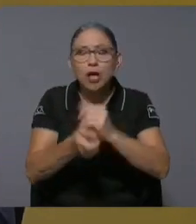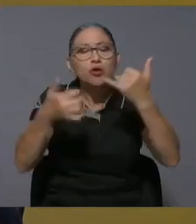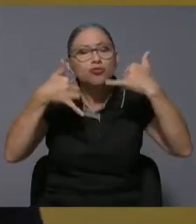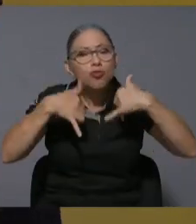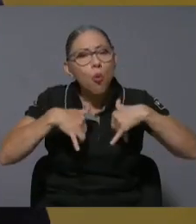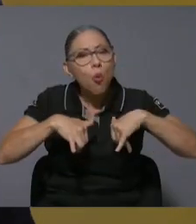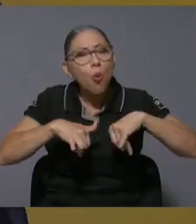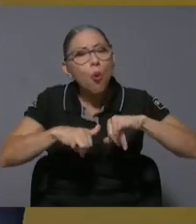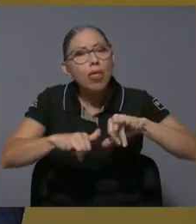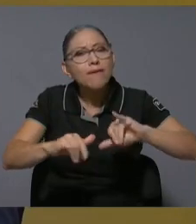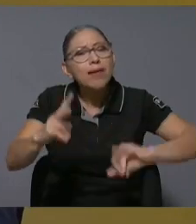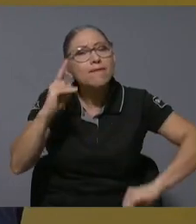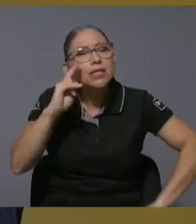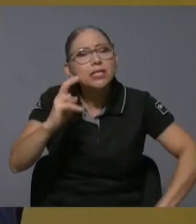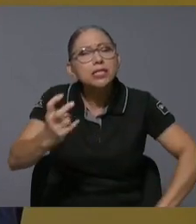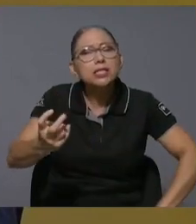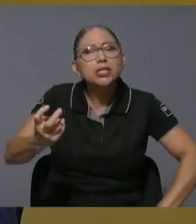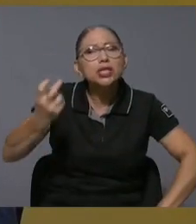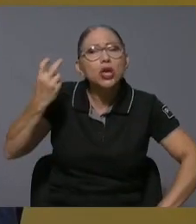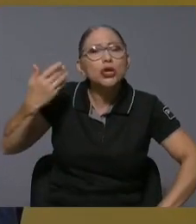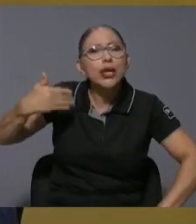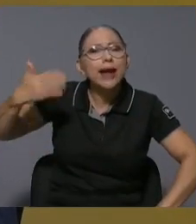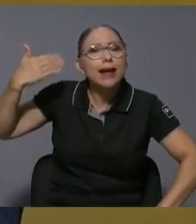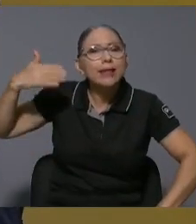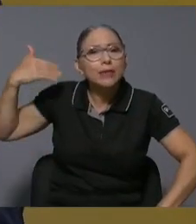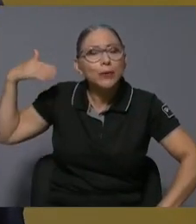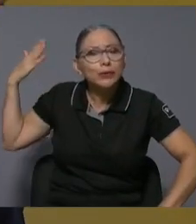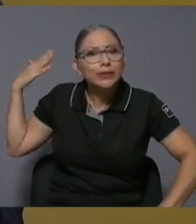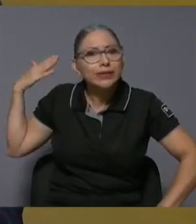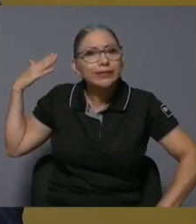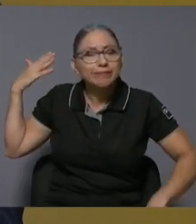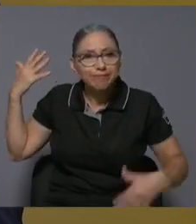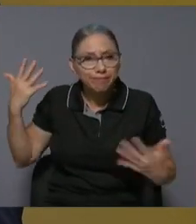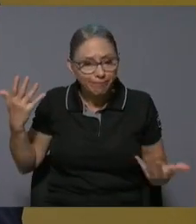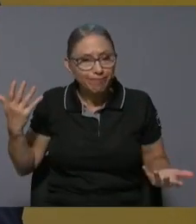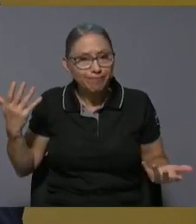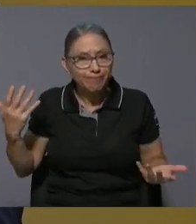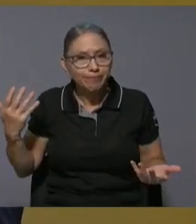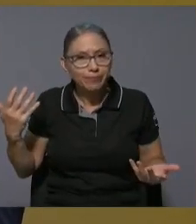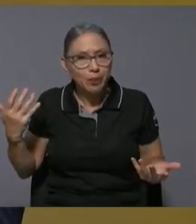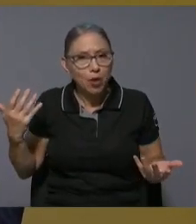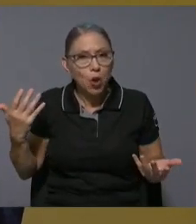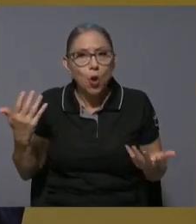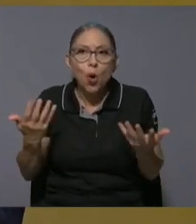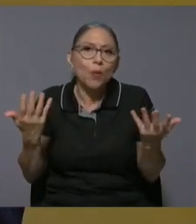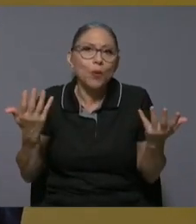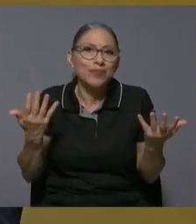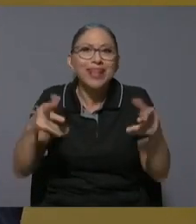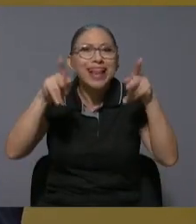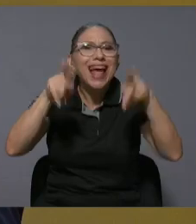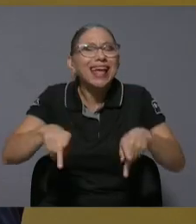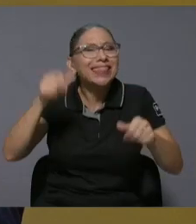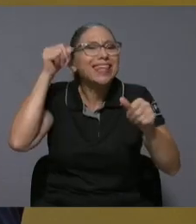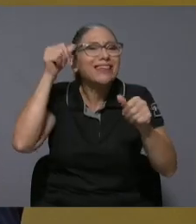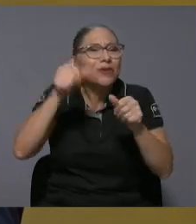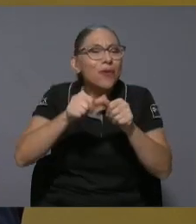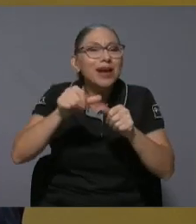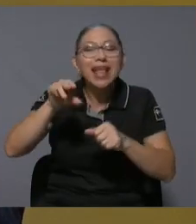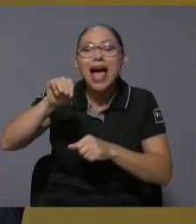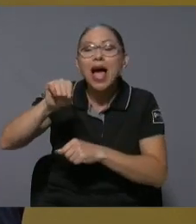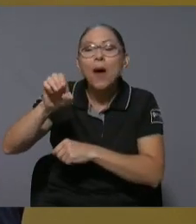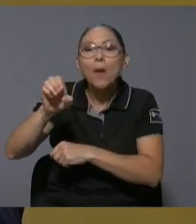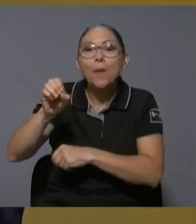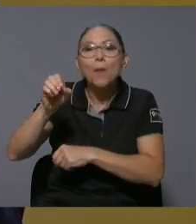de aquel entonces ¿verdad? de cómo abandonamos lo que la gente recuerda como el MOP de la época dorada